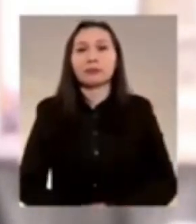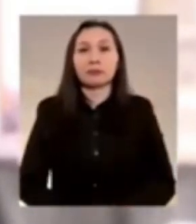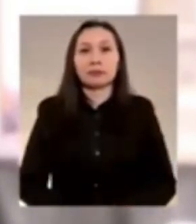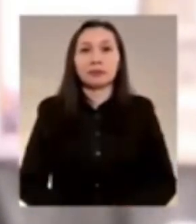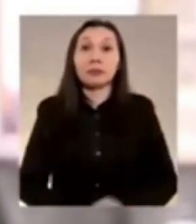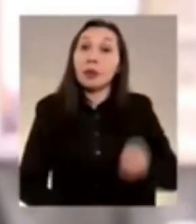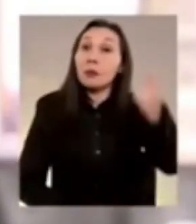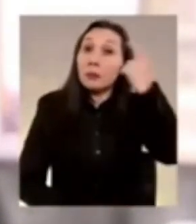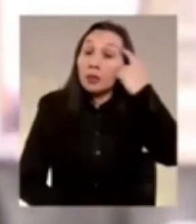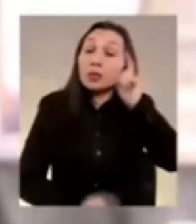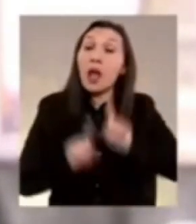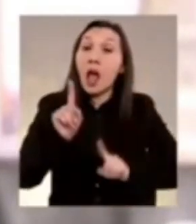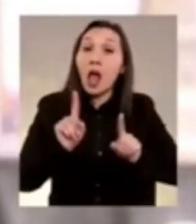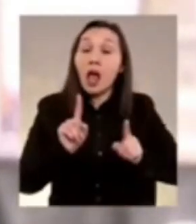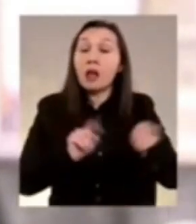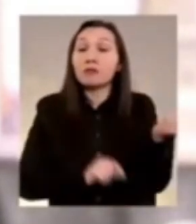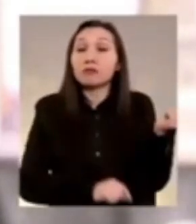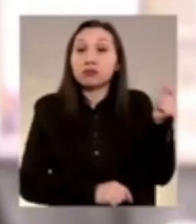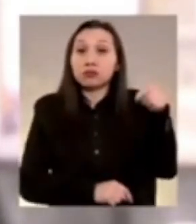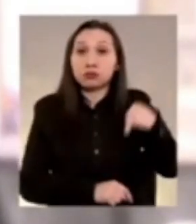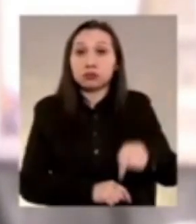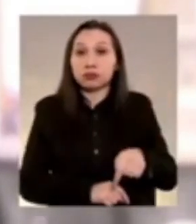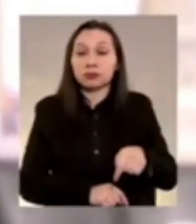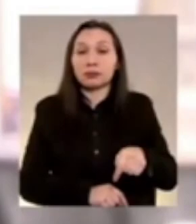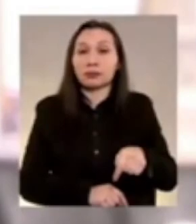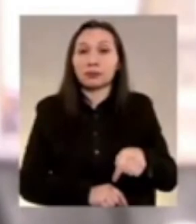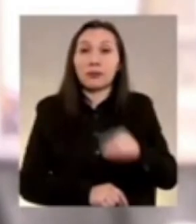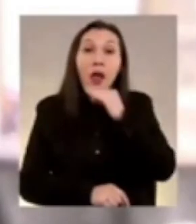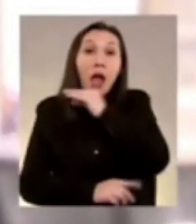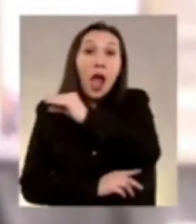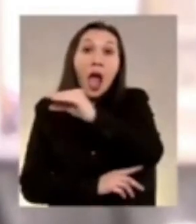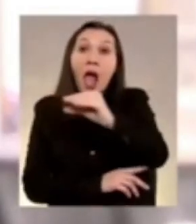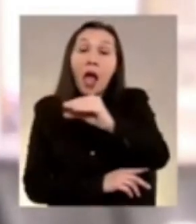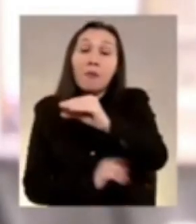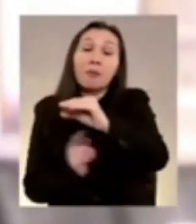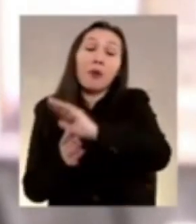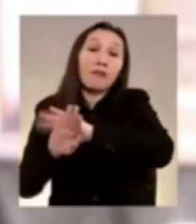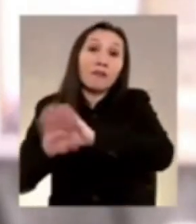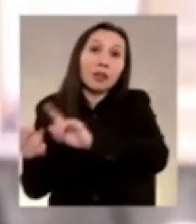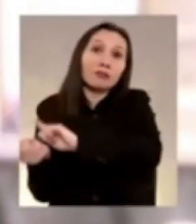piensen en aquellos que vinieron del campo a la ciudad